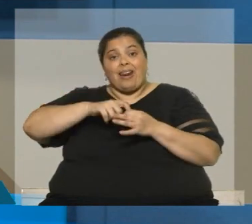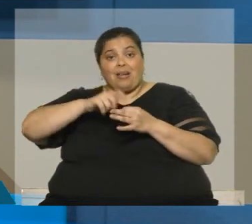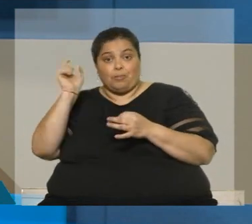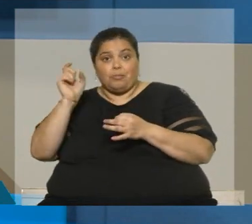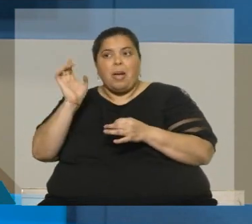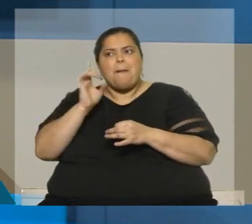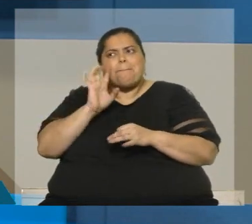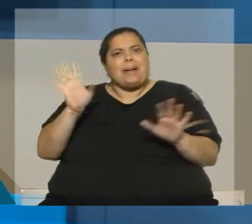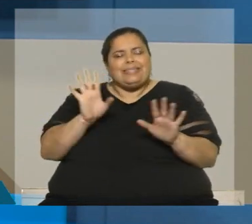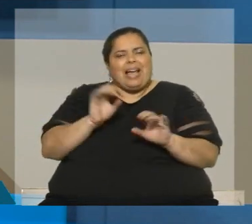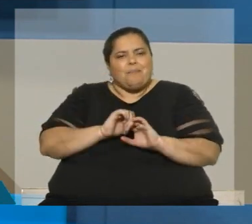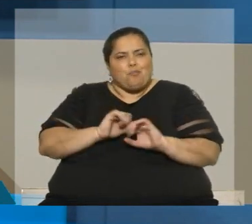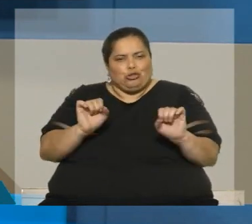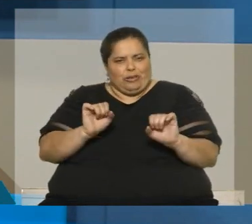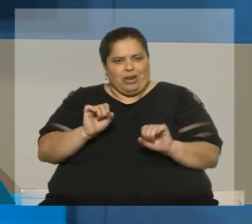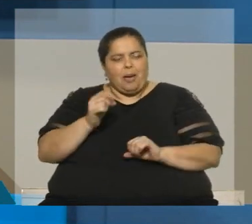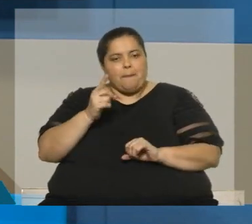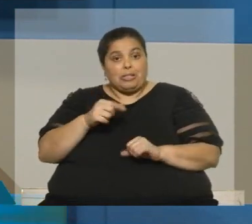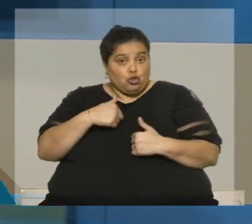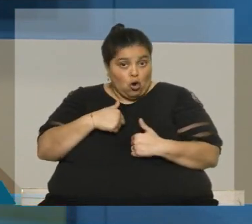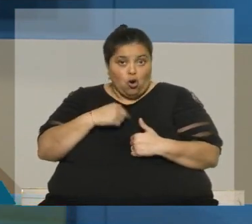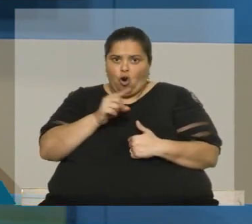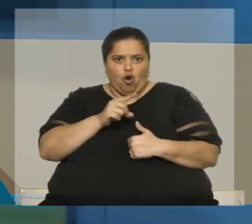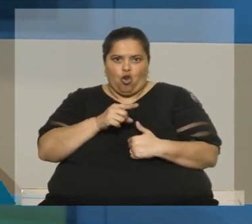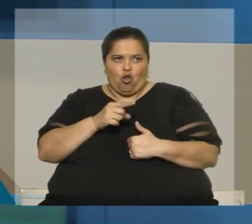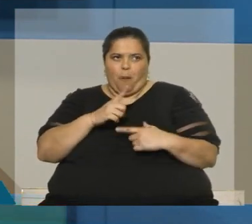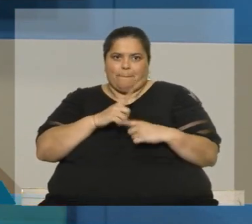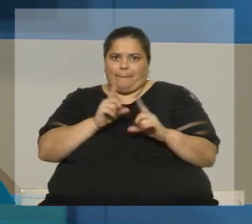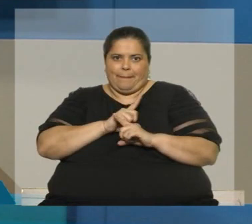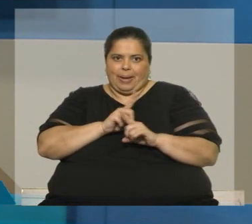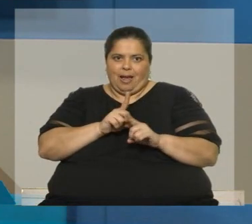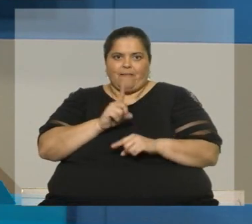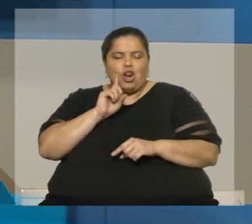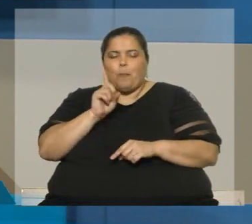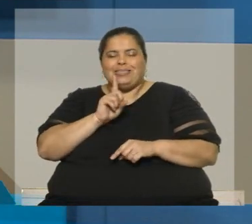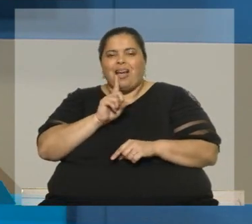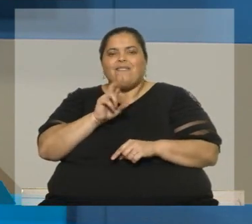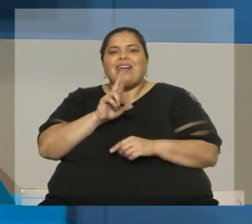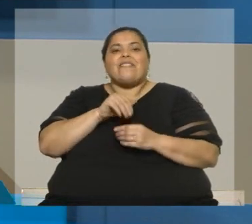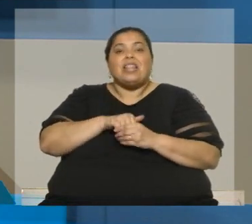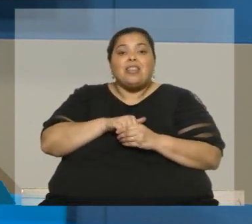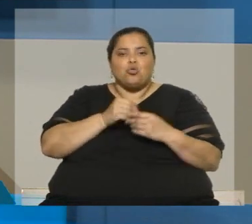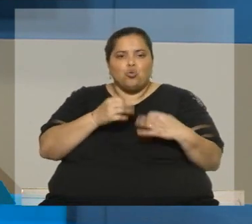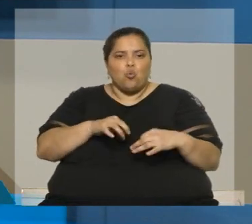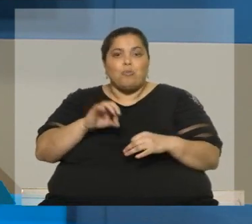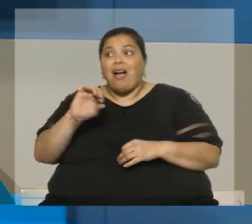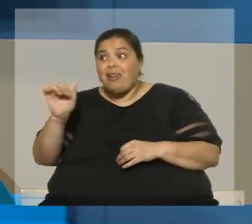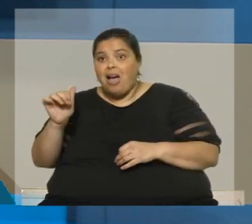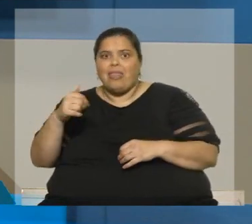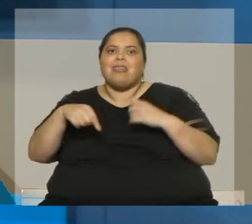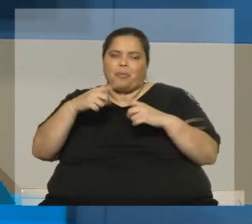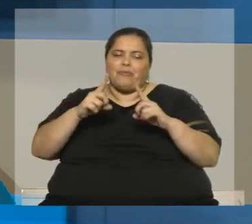Bueno, sinceramente, yo no me lo esperaba. No esperaba que el referéndum ganara. Después tenemos que analizar por qué ganó el referéndum, ¿no?